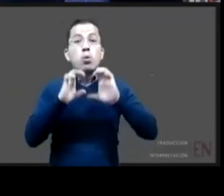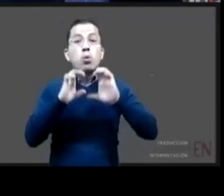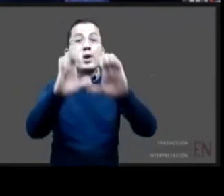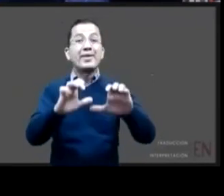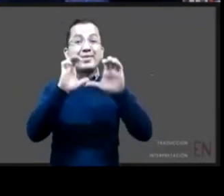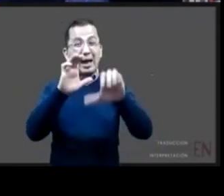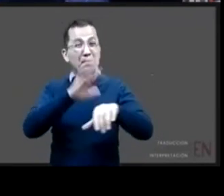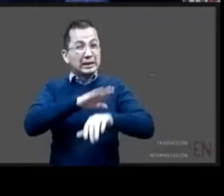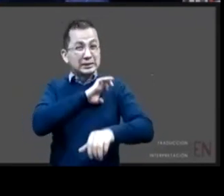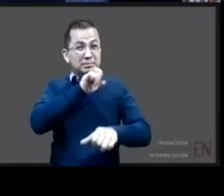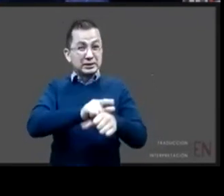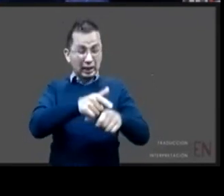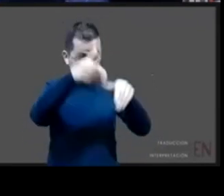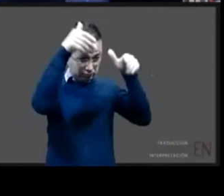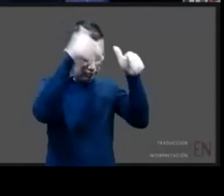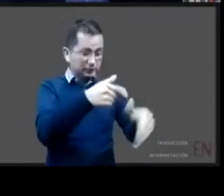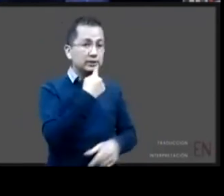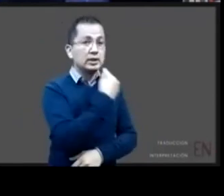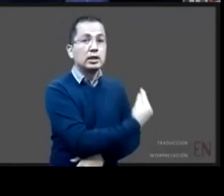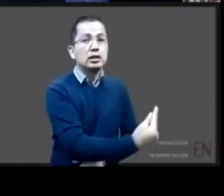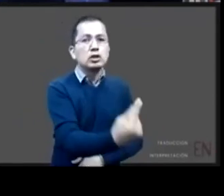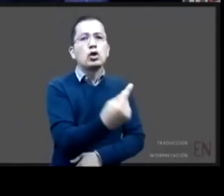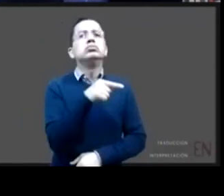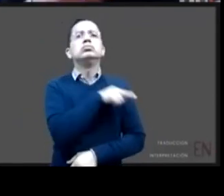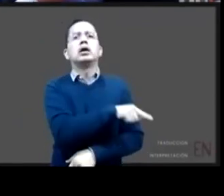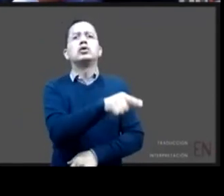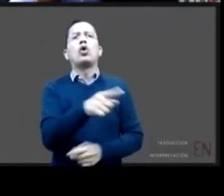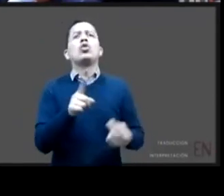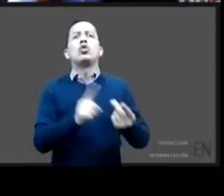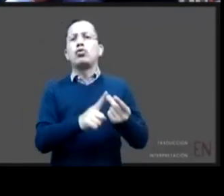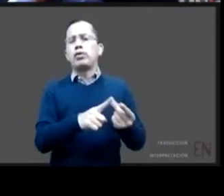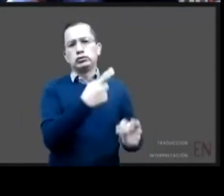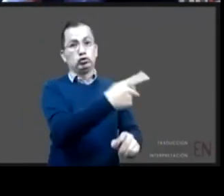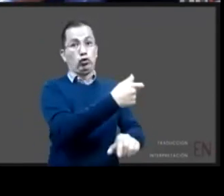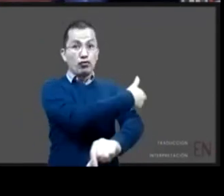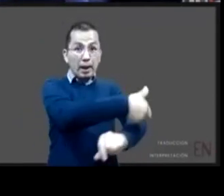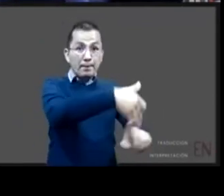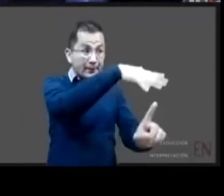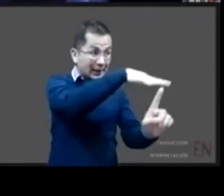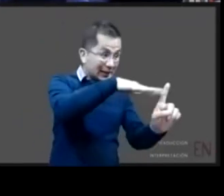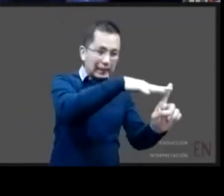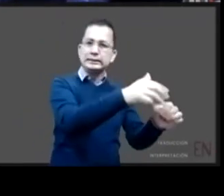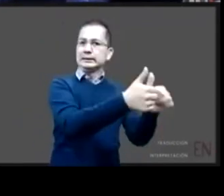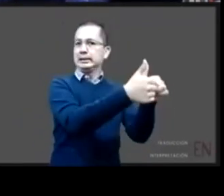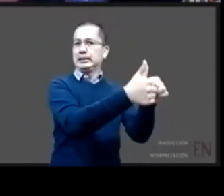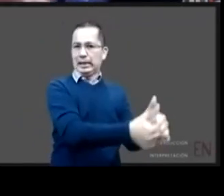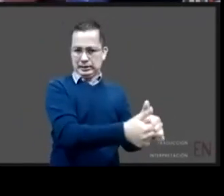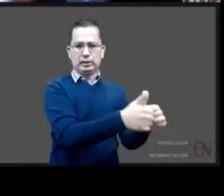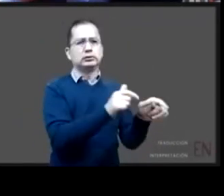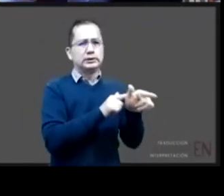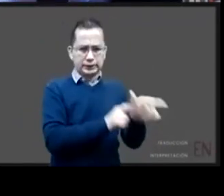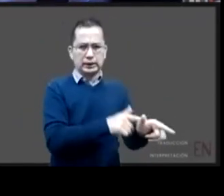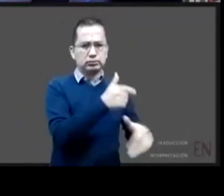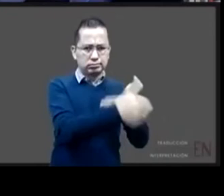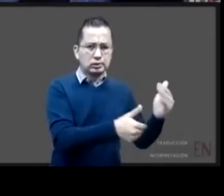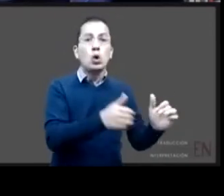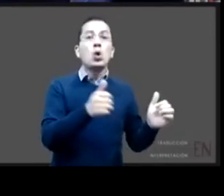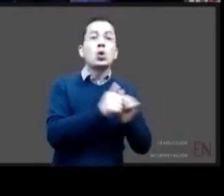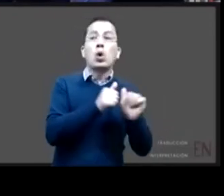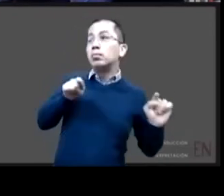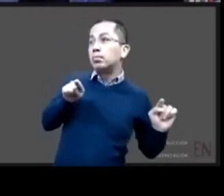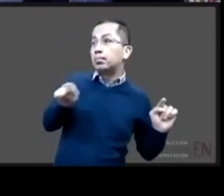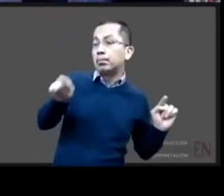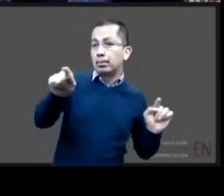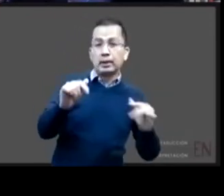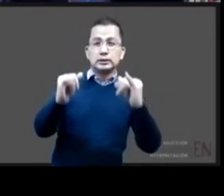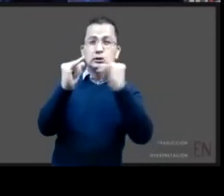origen buscando acciones transversales con las instancias de gobierno y sociedad civil para darle fortalecimiento al